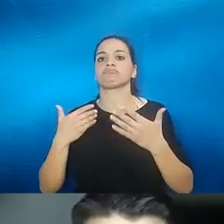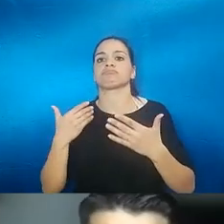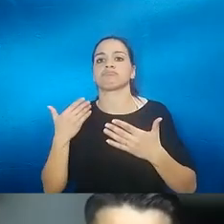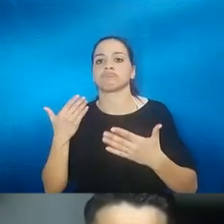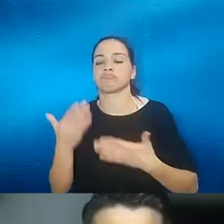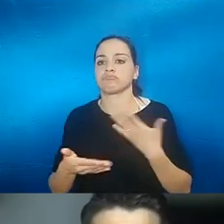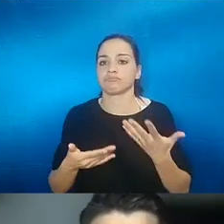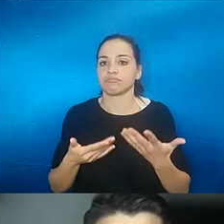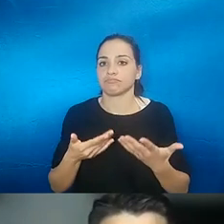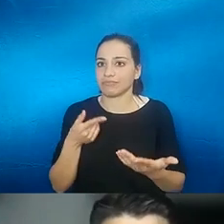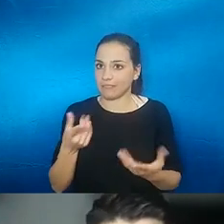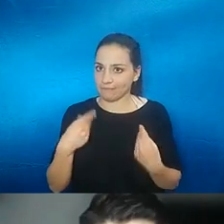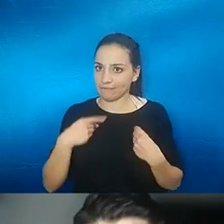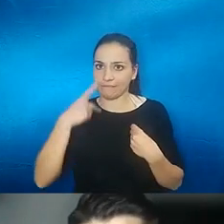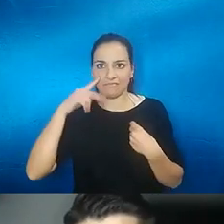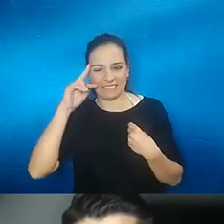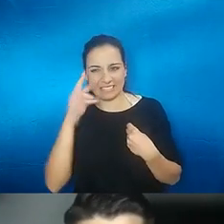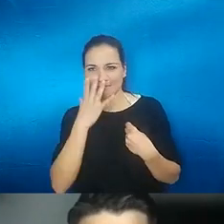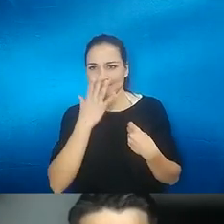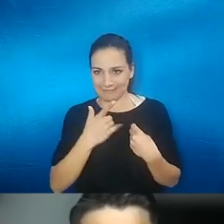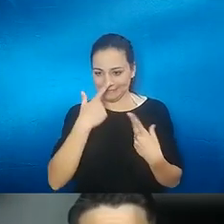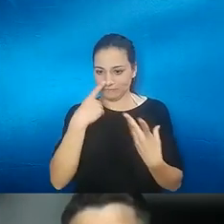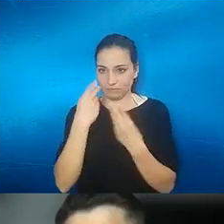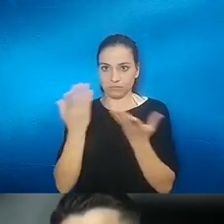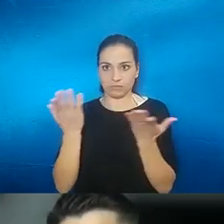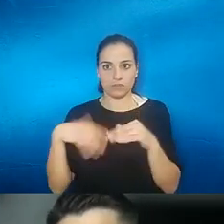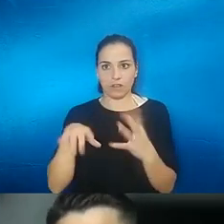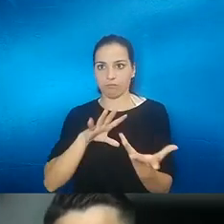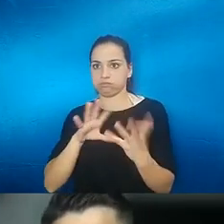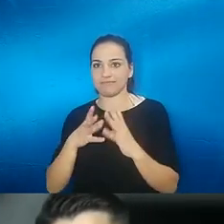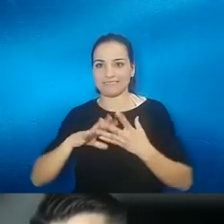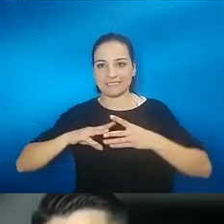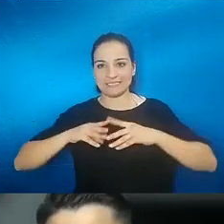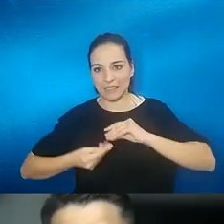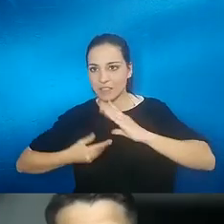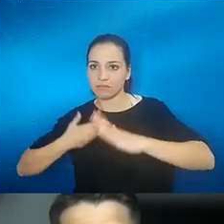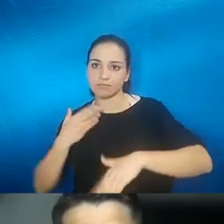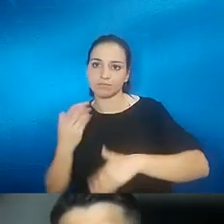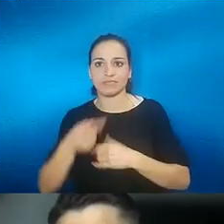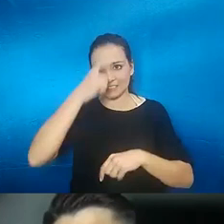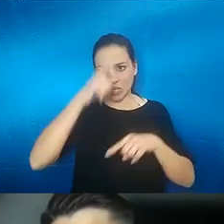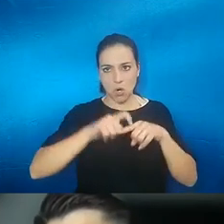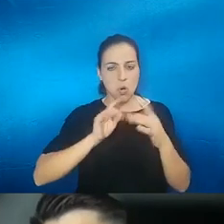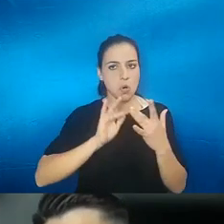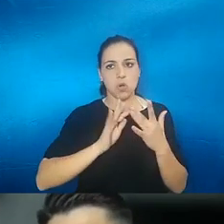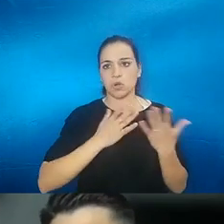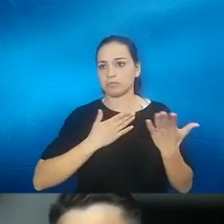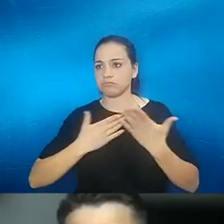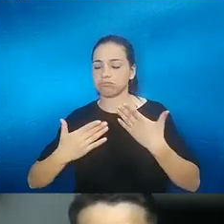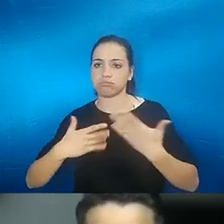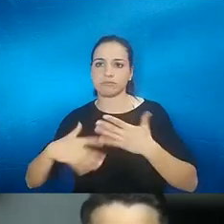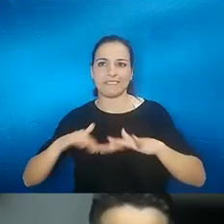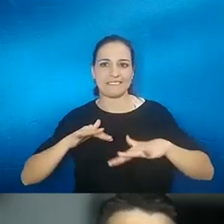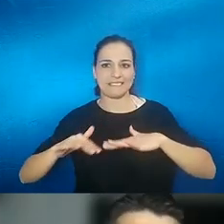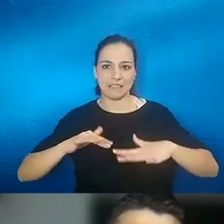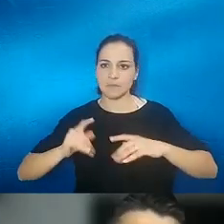tú has vivido todo el duelo incluso lo decías antes con ansiedad has contactado con psicólogos tú estás como en fase más de